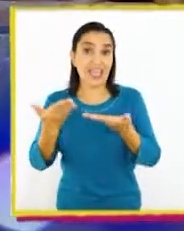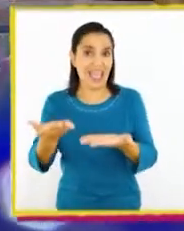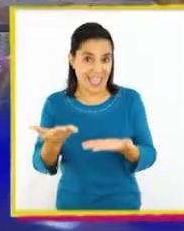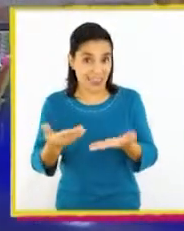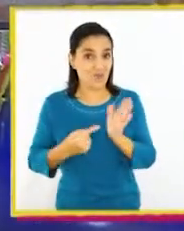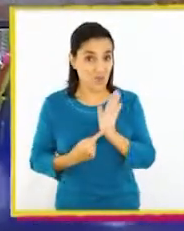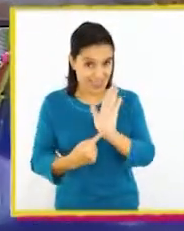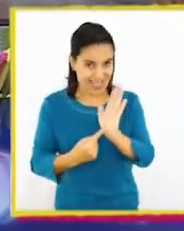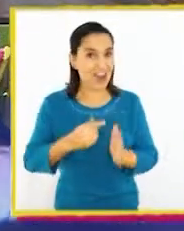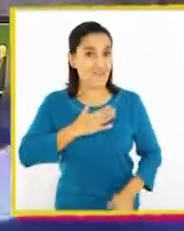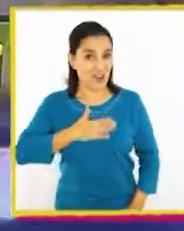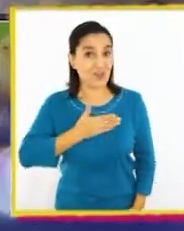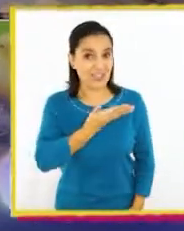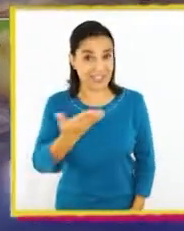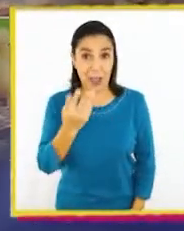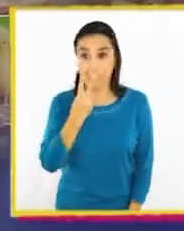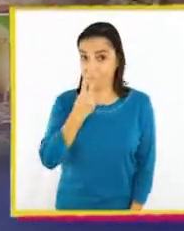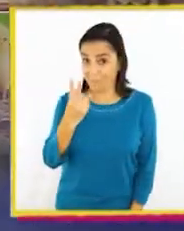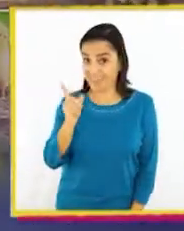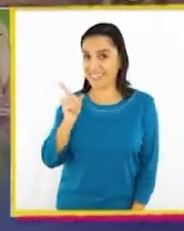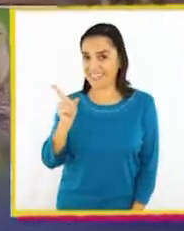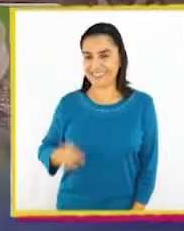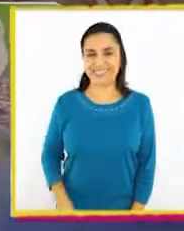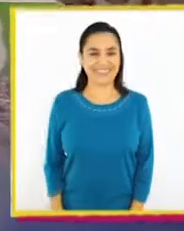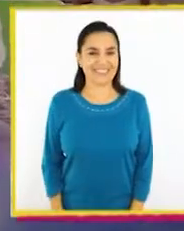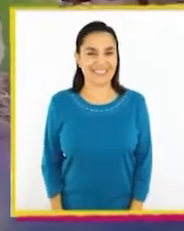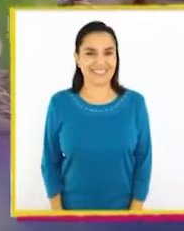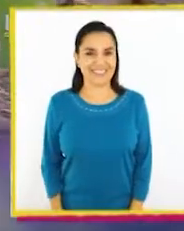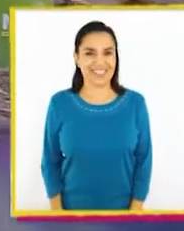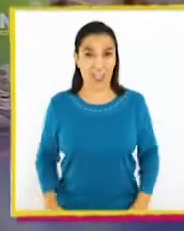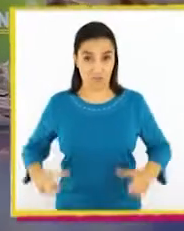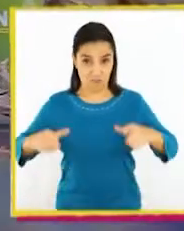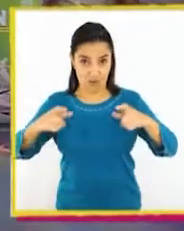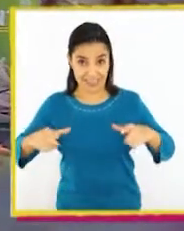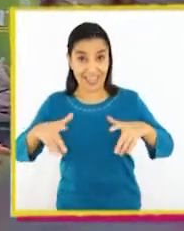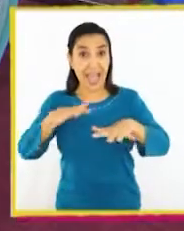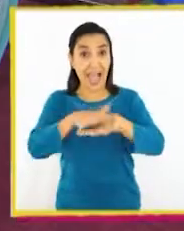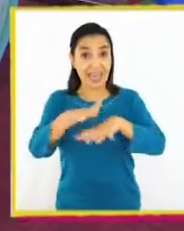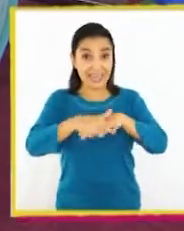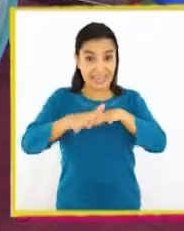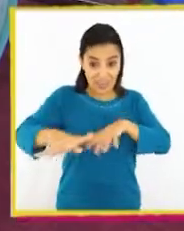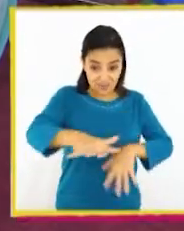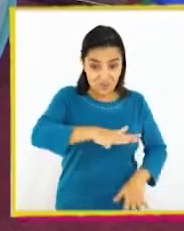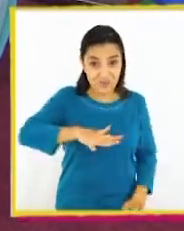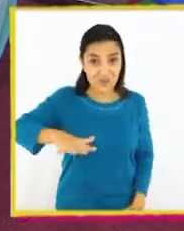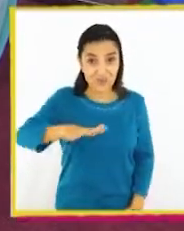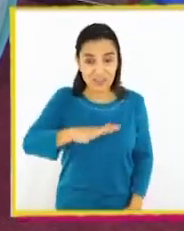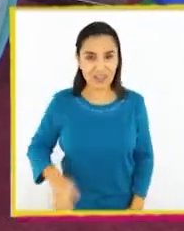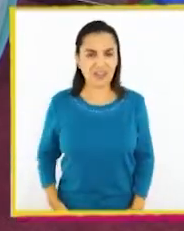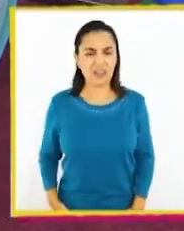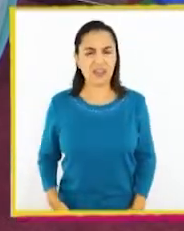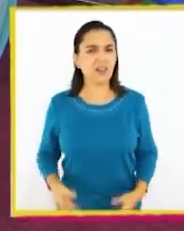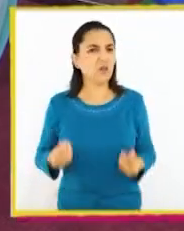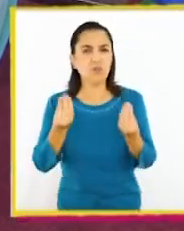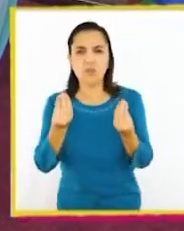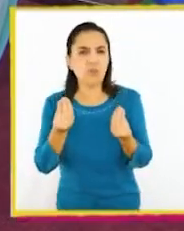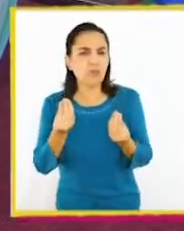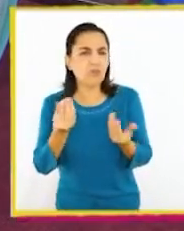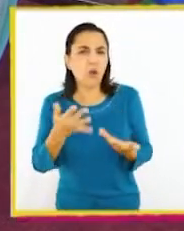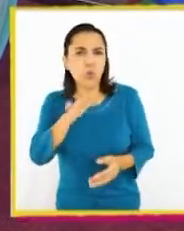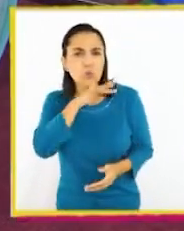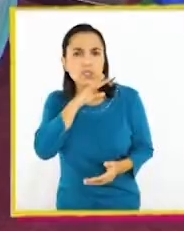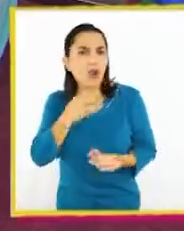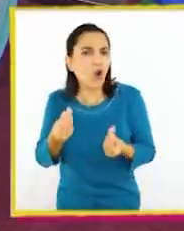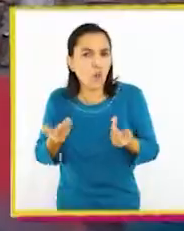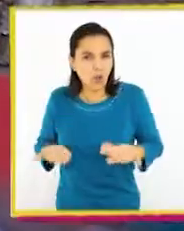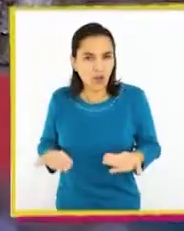esto les va a encantar. Miren lo que tengo aquí. Una bandeja con harina. ¿Se les ocurre para qué la